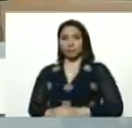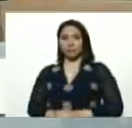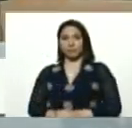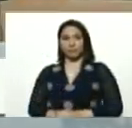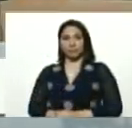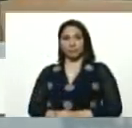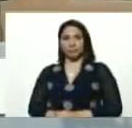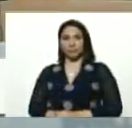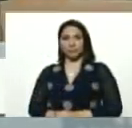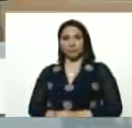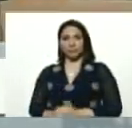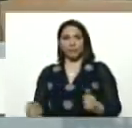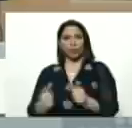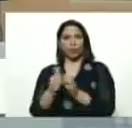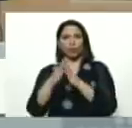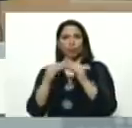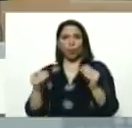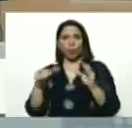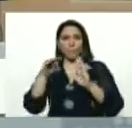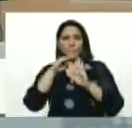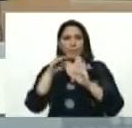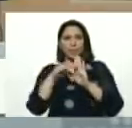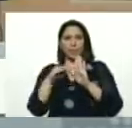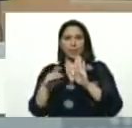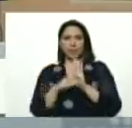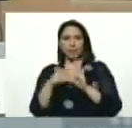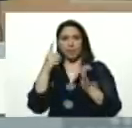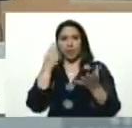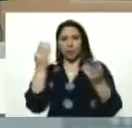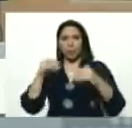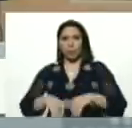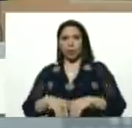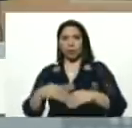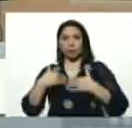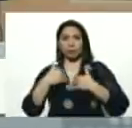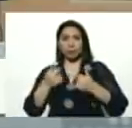con todas las medidas, y protocolos de seguridad,